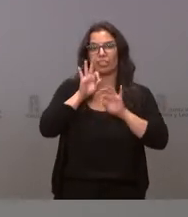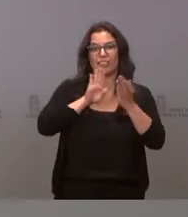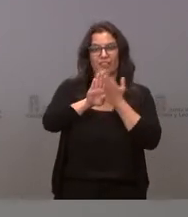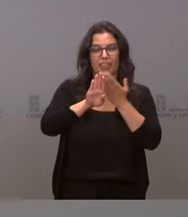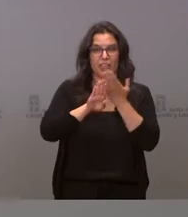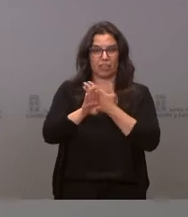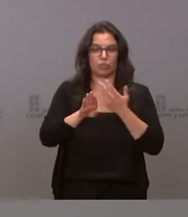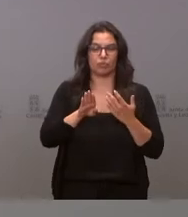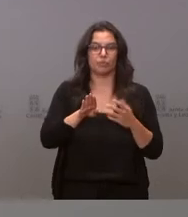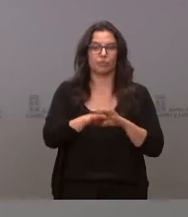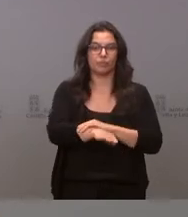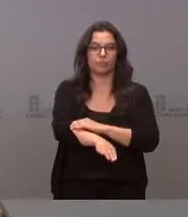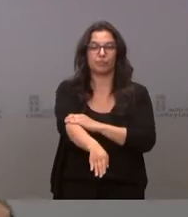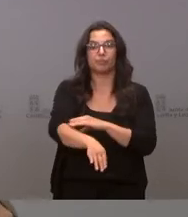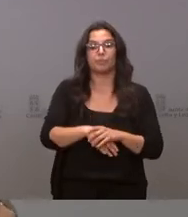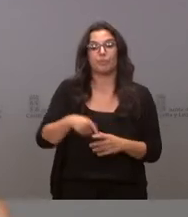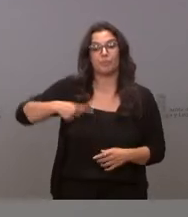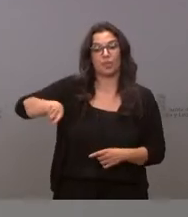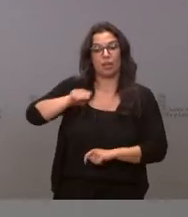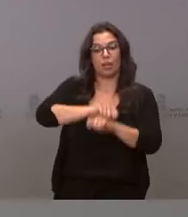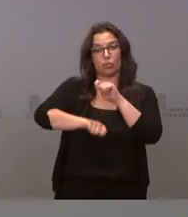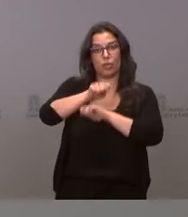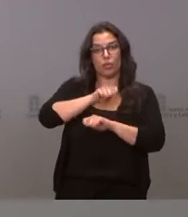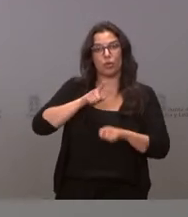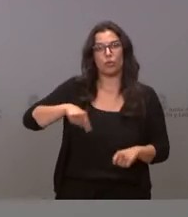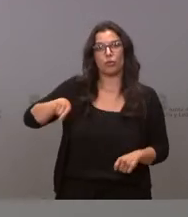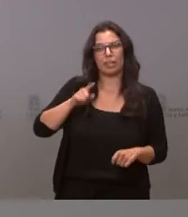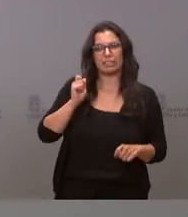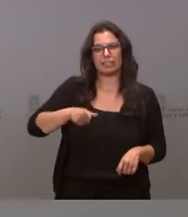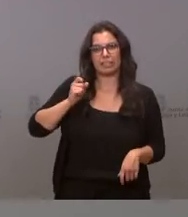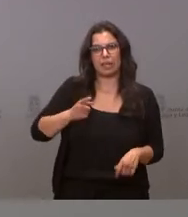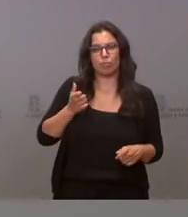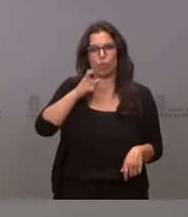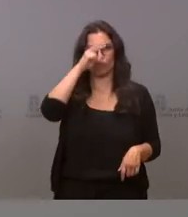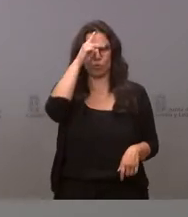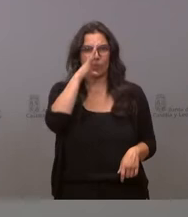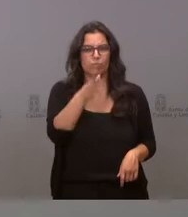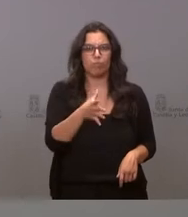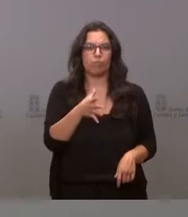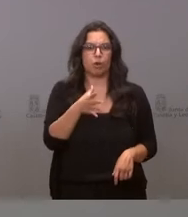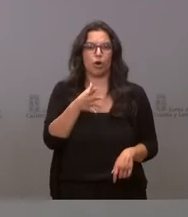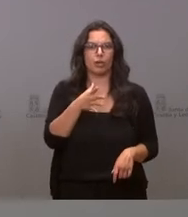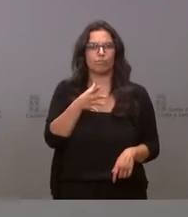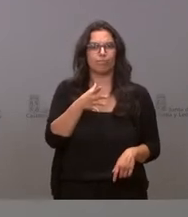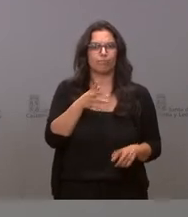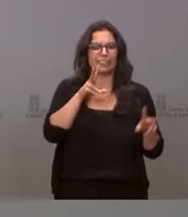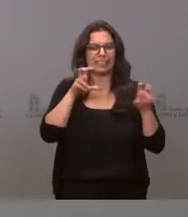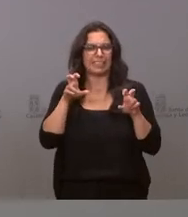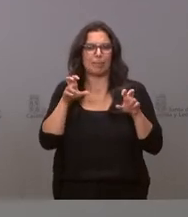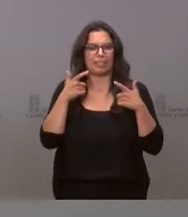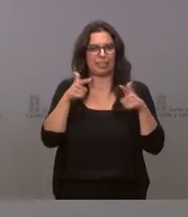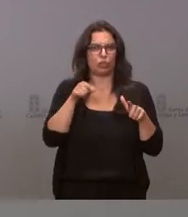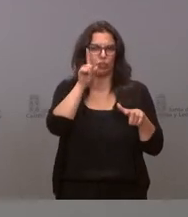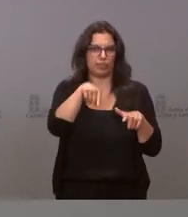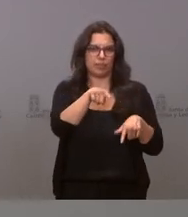comunidad autónoma, asociaciones que han mostrado en multitud de ocasiones la preocupación por determinadas cuestiones que afectan al sector.